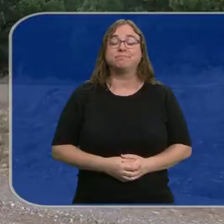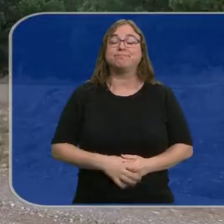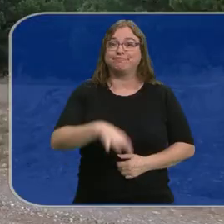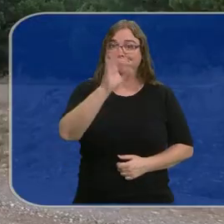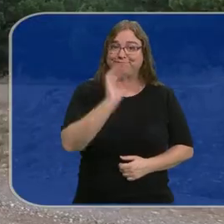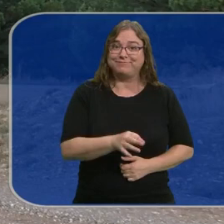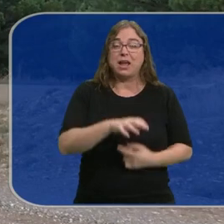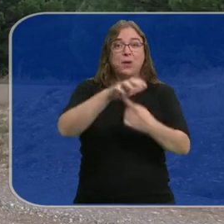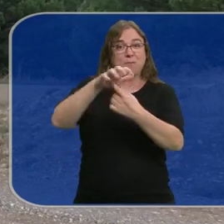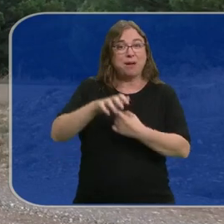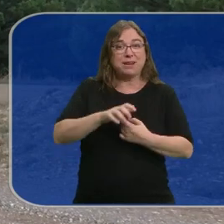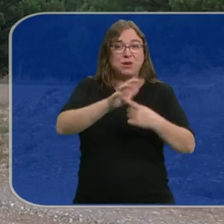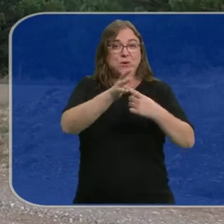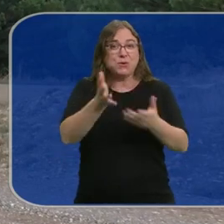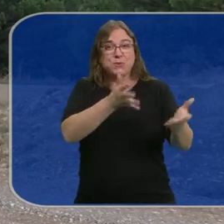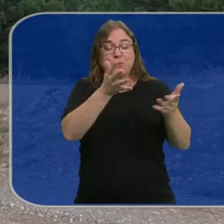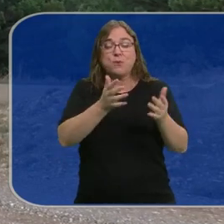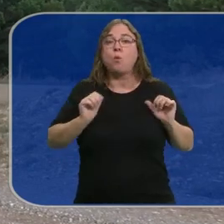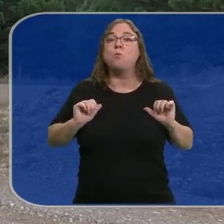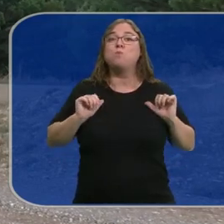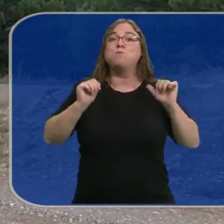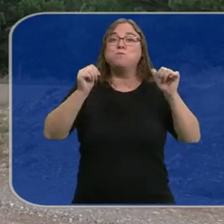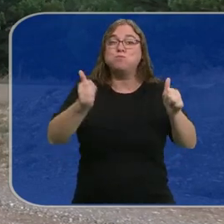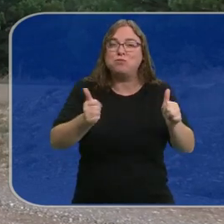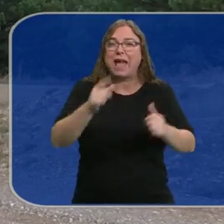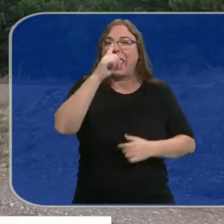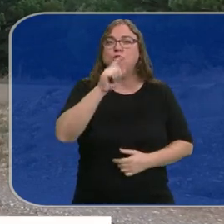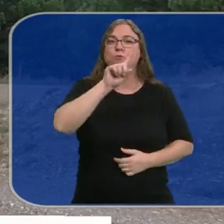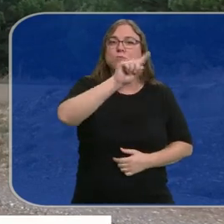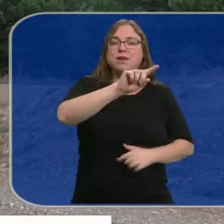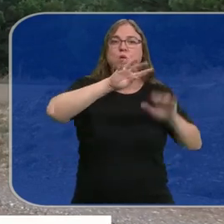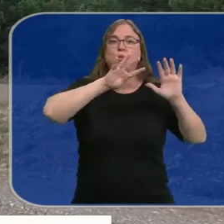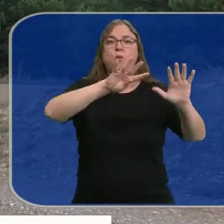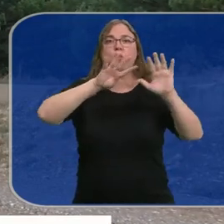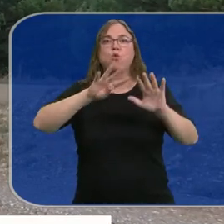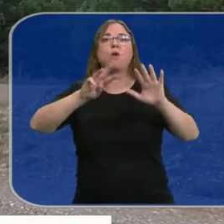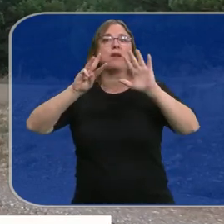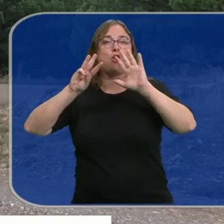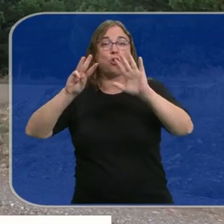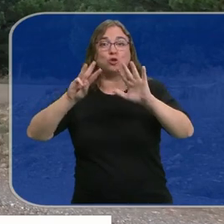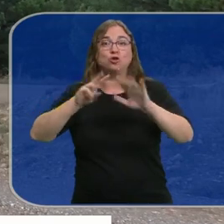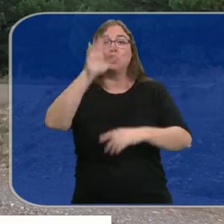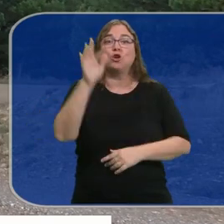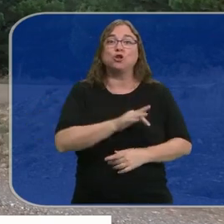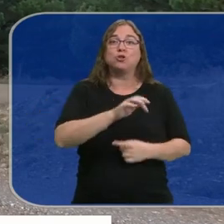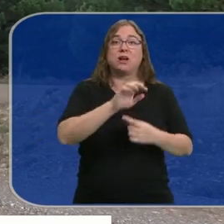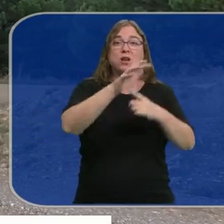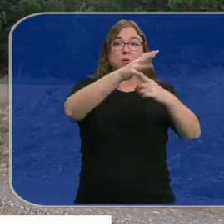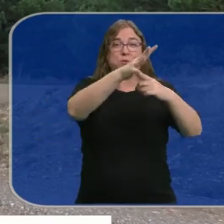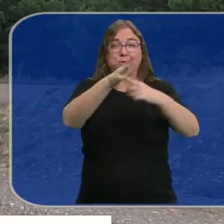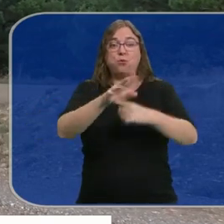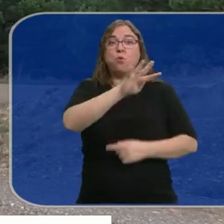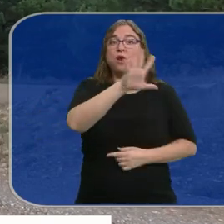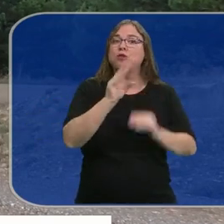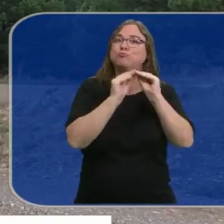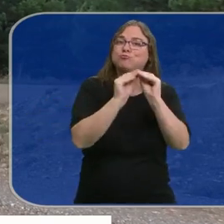Sí, este parque eólico Sierra del Madero 1 fue puesto en marcha en el año 1998. En total son 45 turbinas creadas y diseñadas en